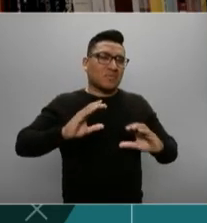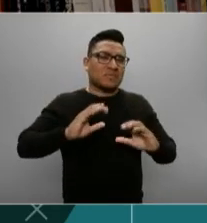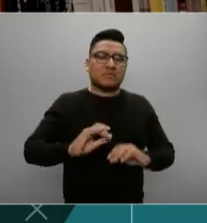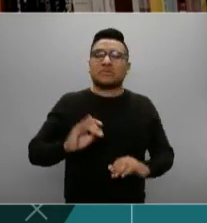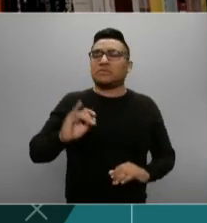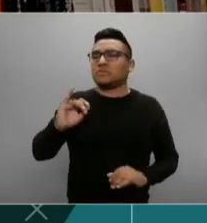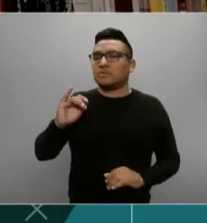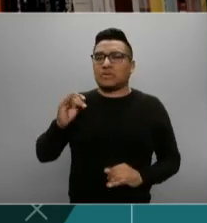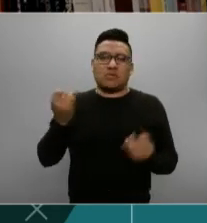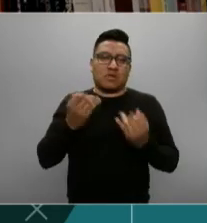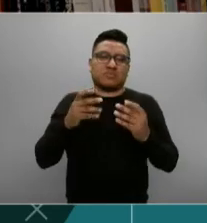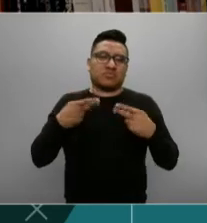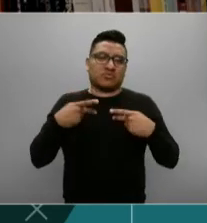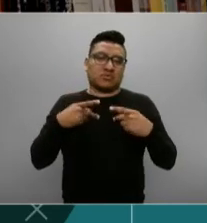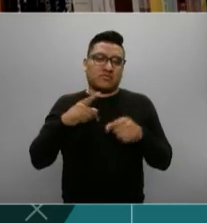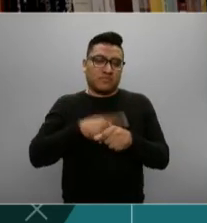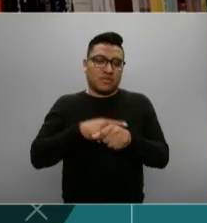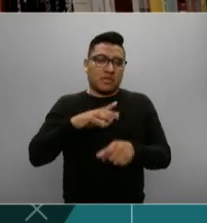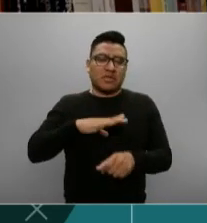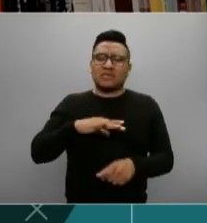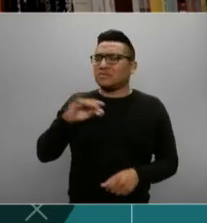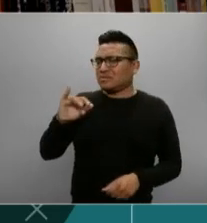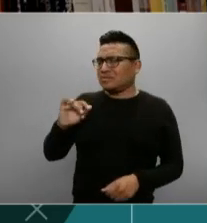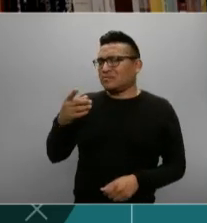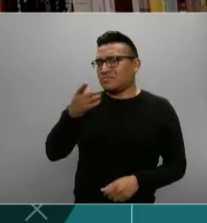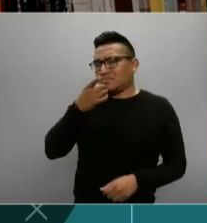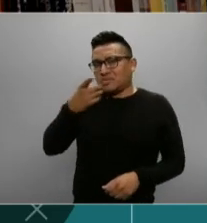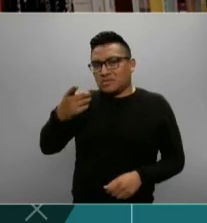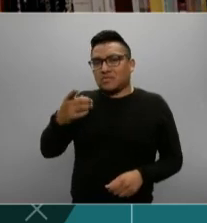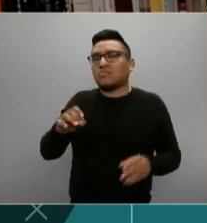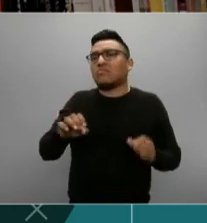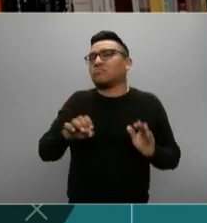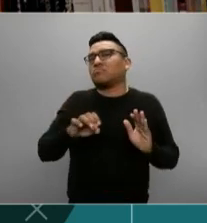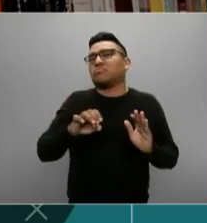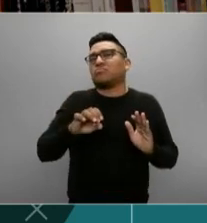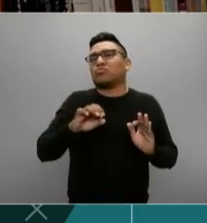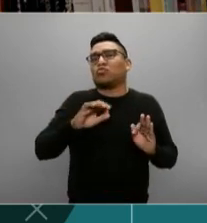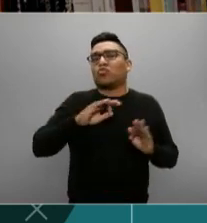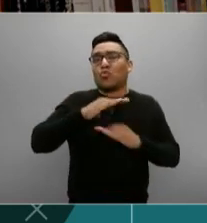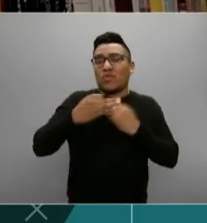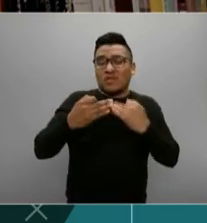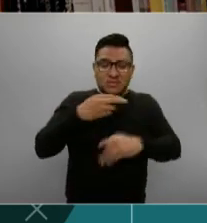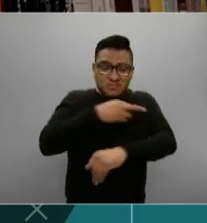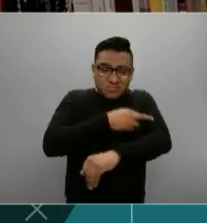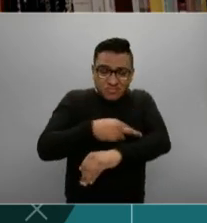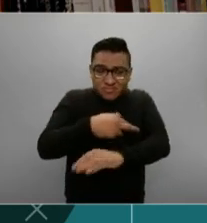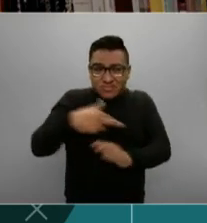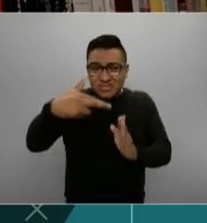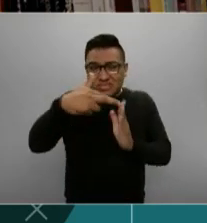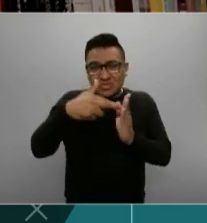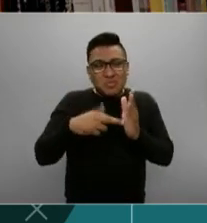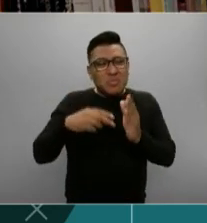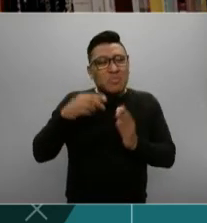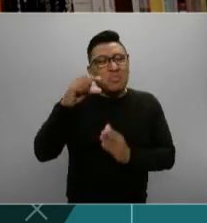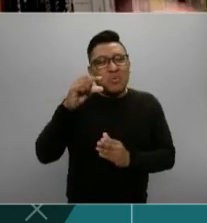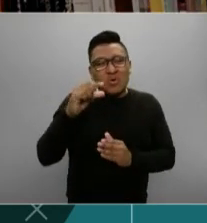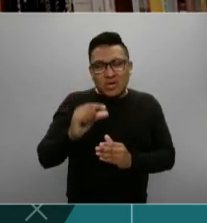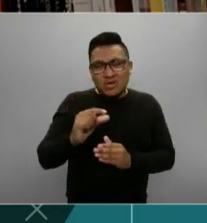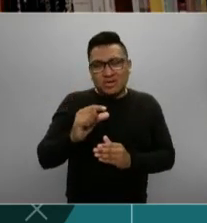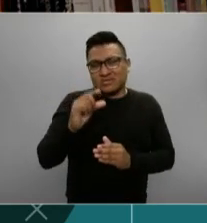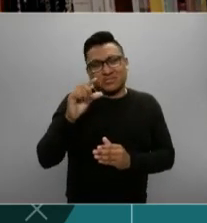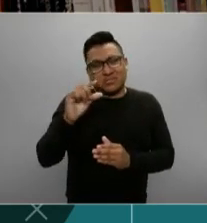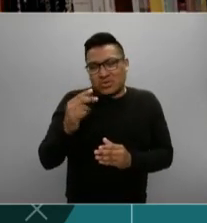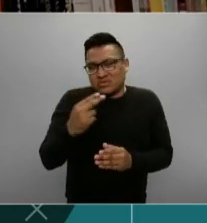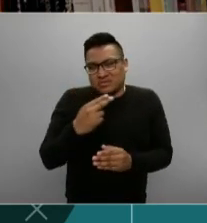En efecto, yo les diría para fines prácticos, a ver, todas las precauciones son pocas, cuídense porque además al